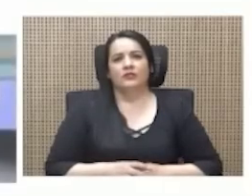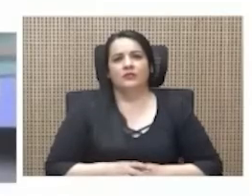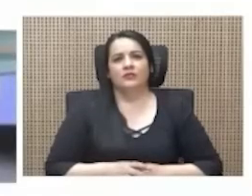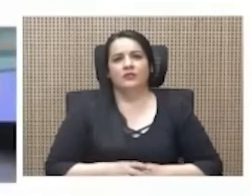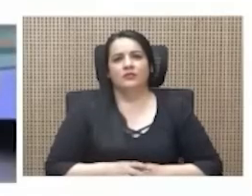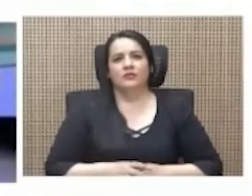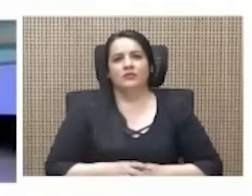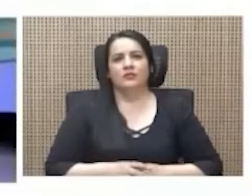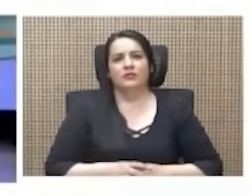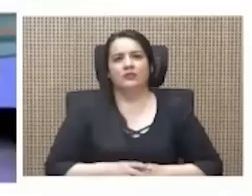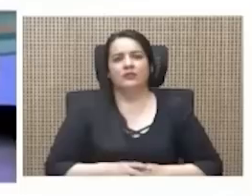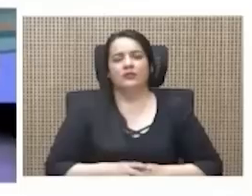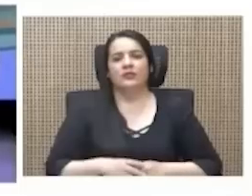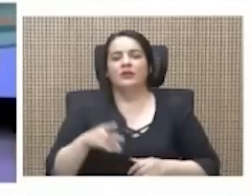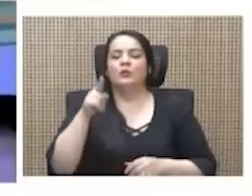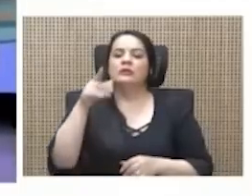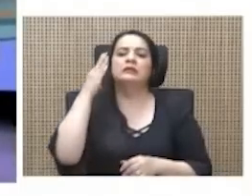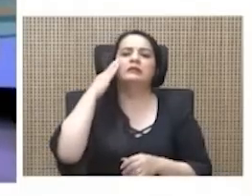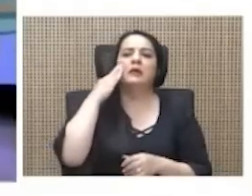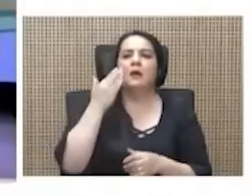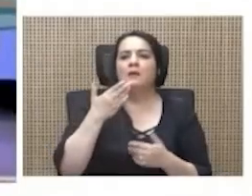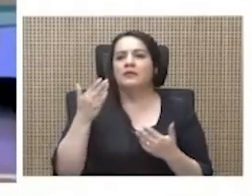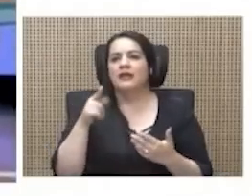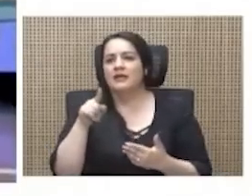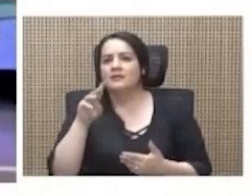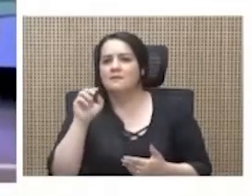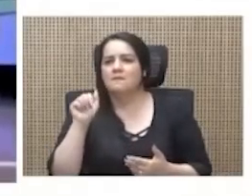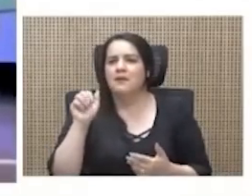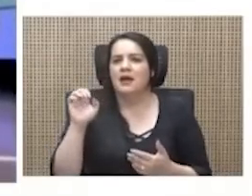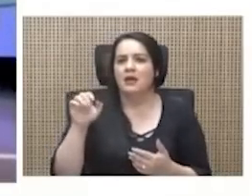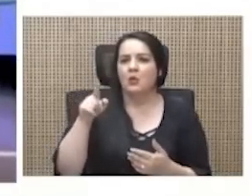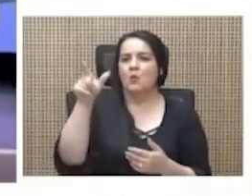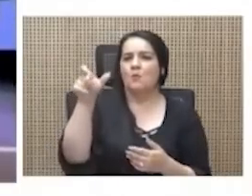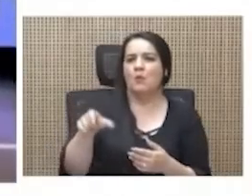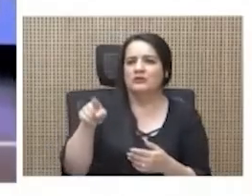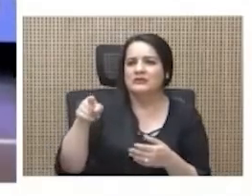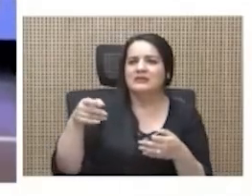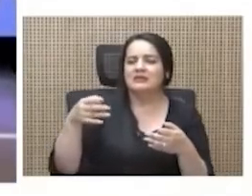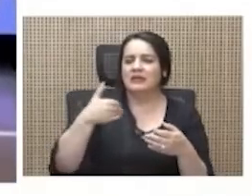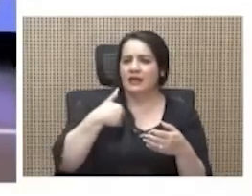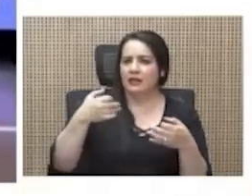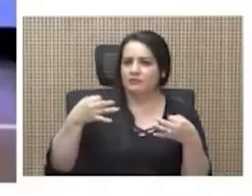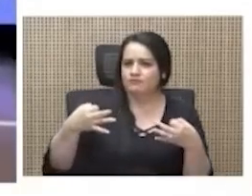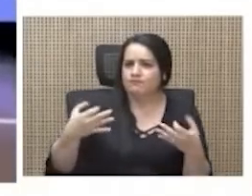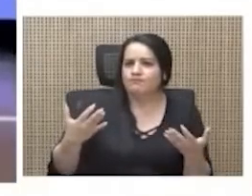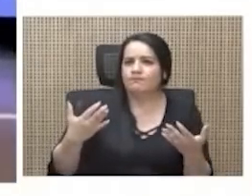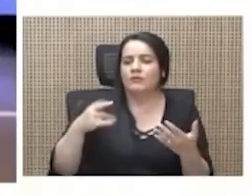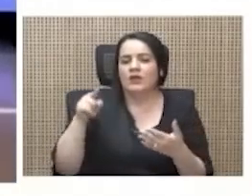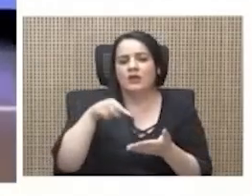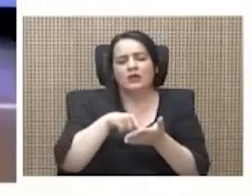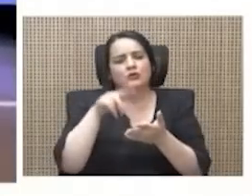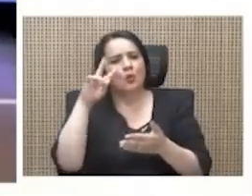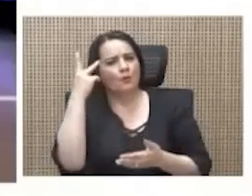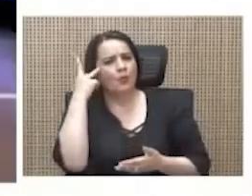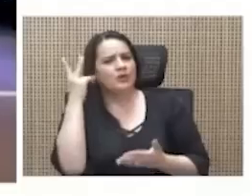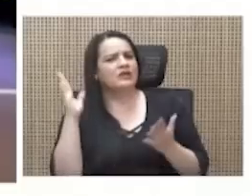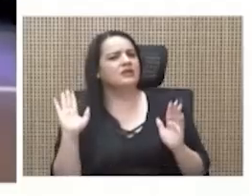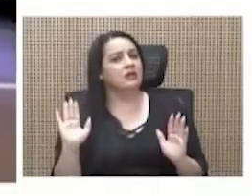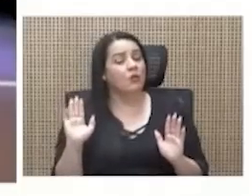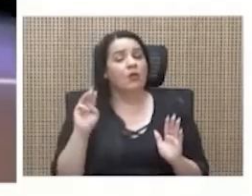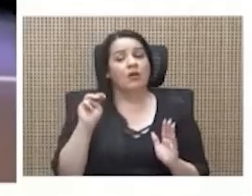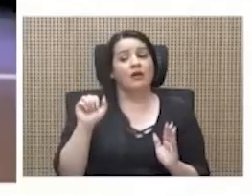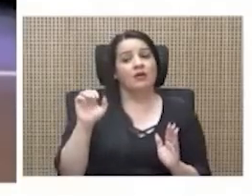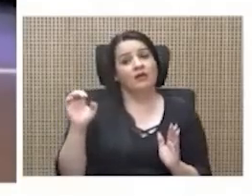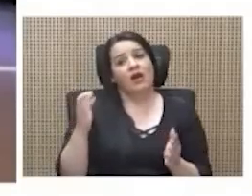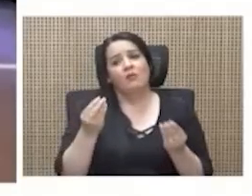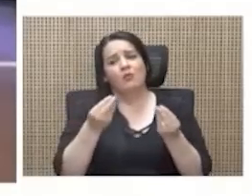Es que sabes que es la vara, que vos tenés la pasta, pero en esto de política hay gente muy hijo